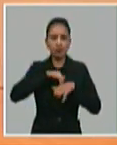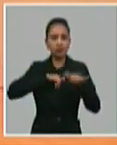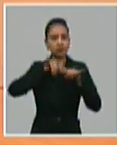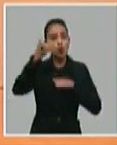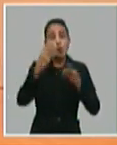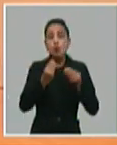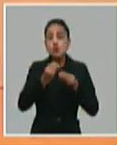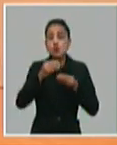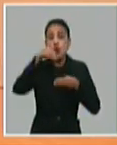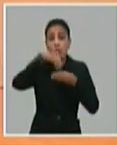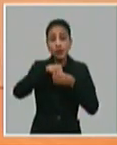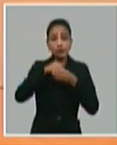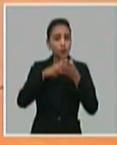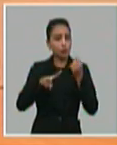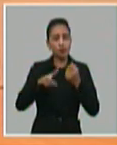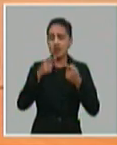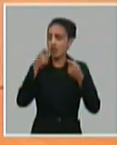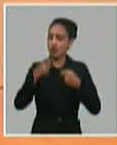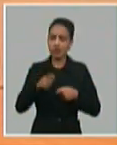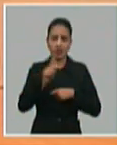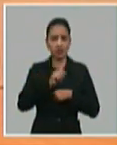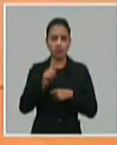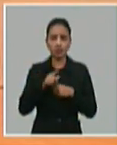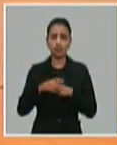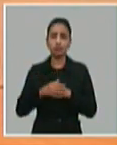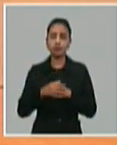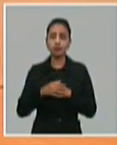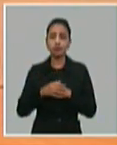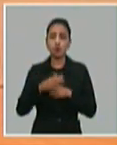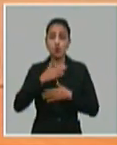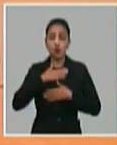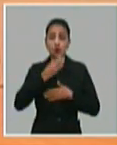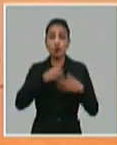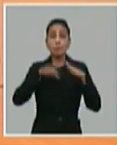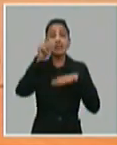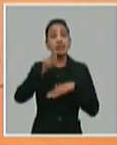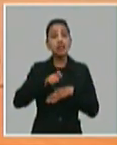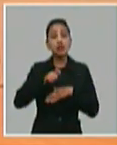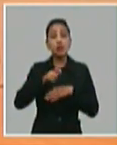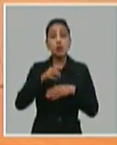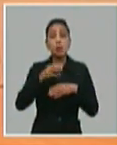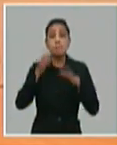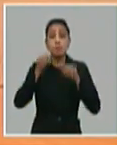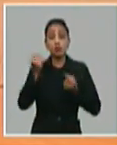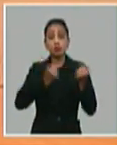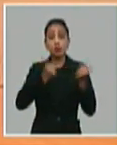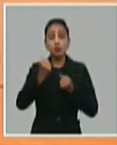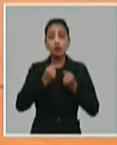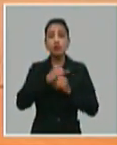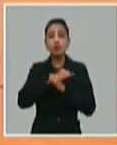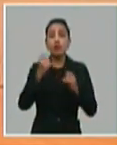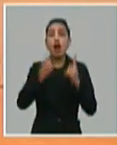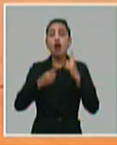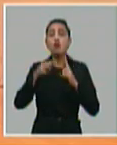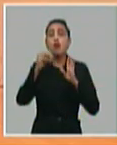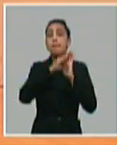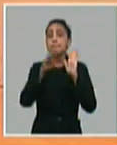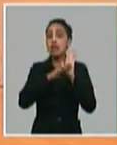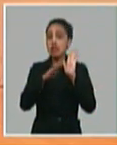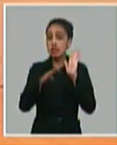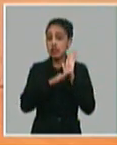necesarios. Y para ello, incluso, nuestro Ministerio de Transporte va a anunciar algunas medidas que dan